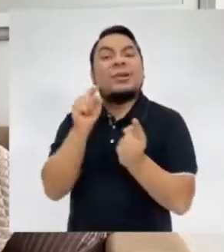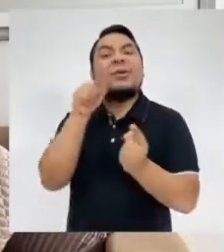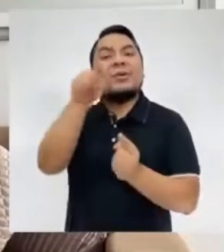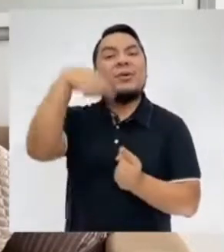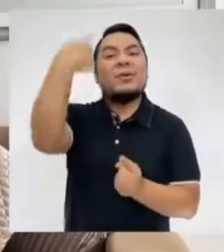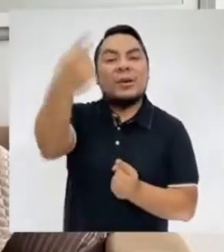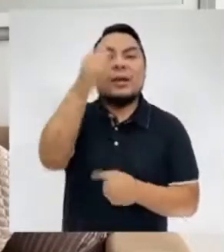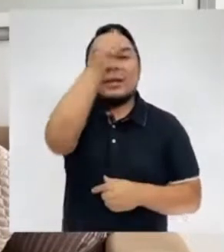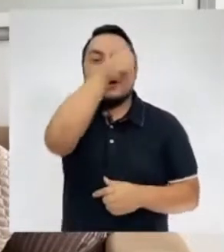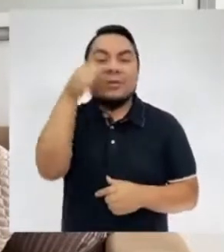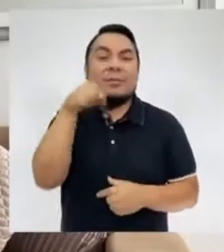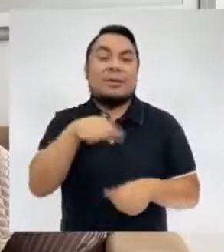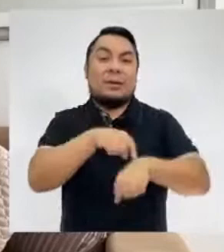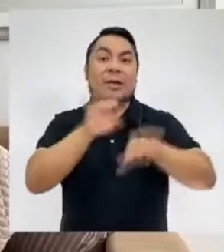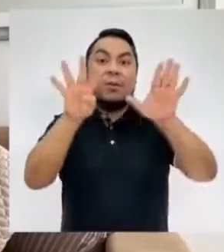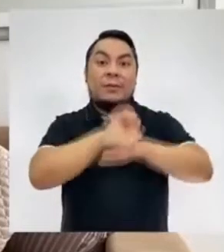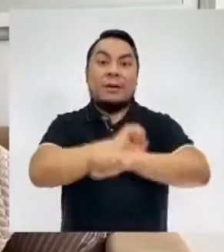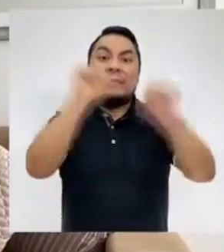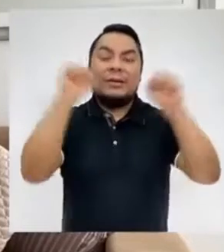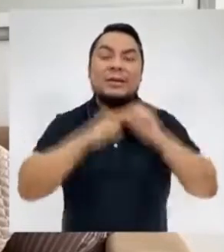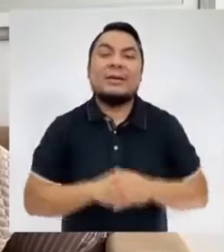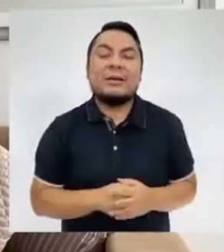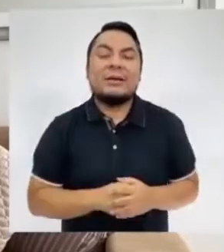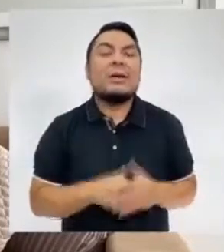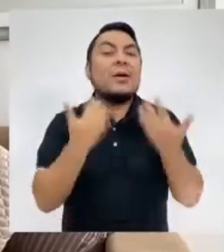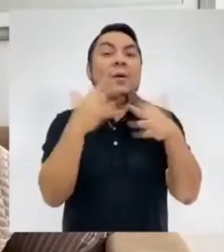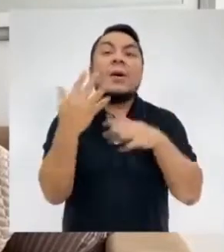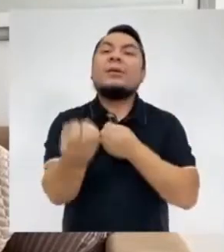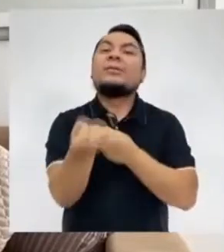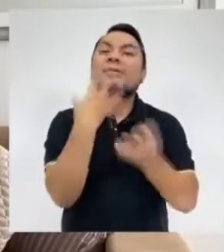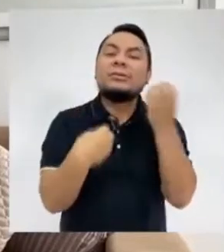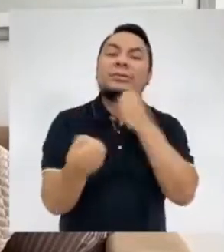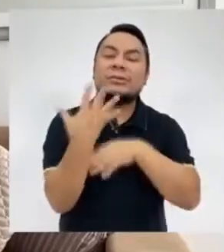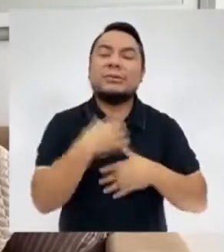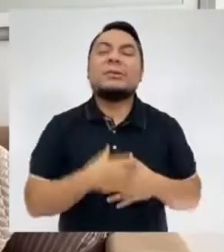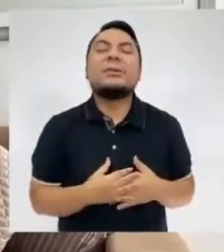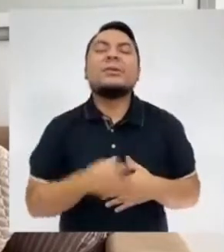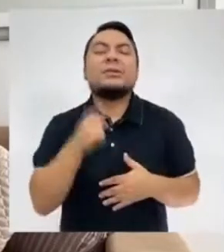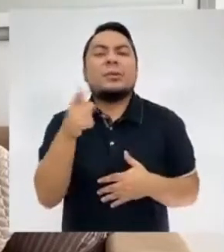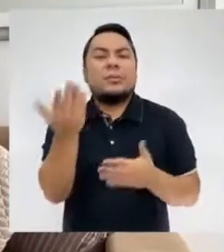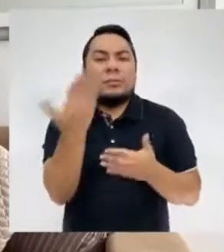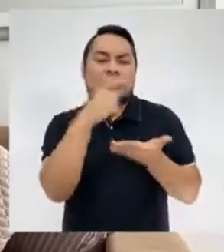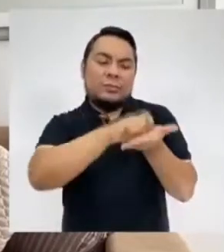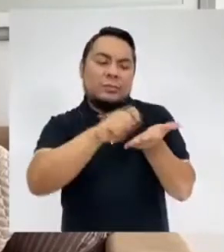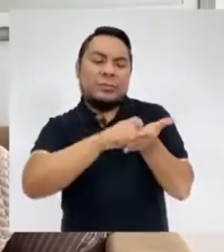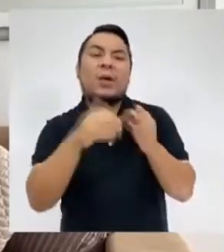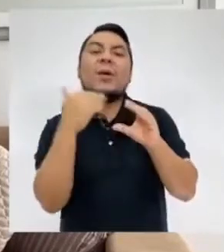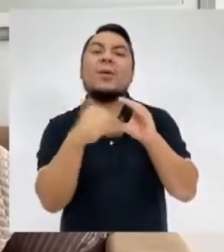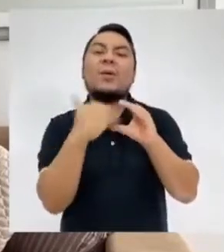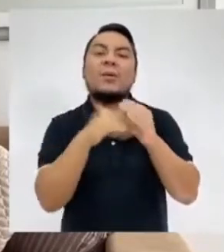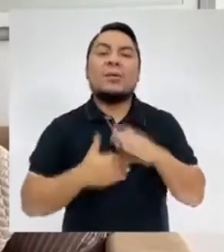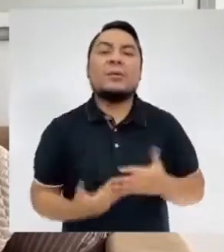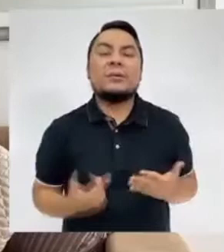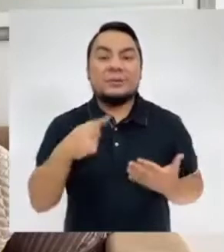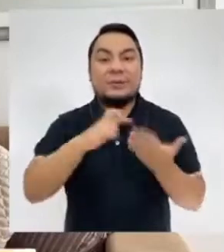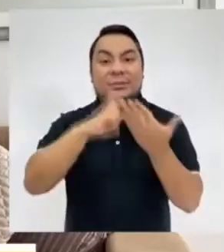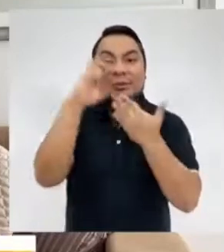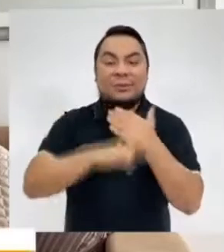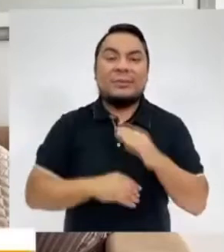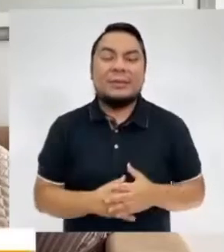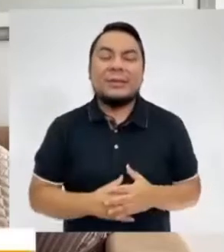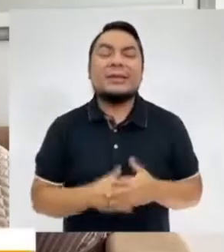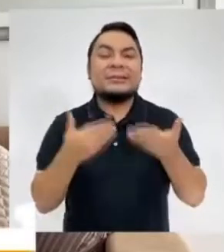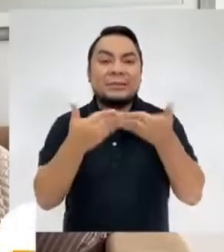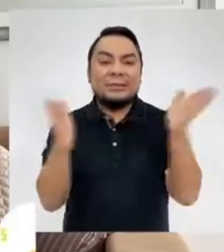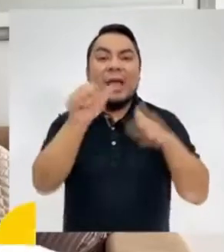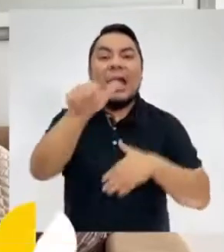volveremos con ustedes el próximo domingo a las 9 de la mañana cualquier sugerencia o comentario escríbanos a nuestro correo electrónico del